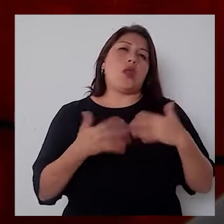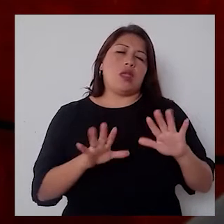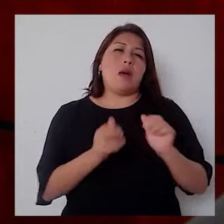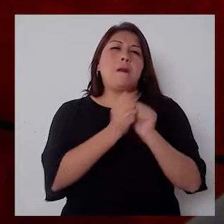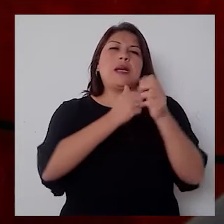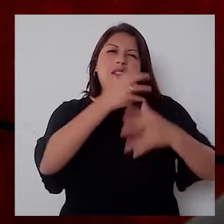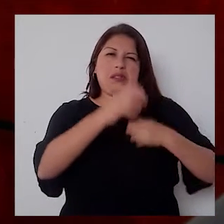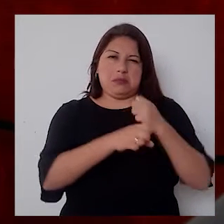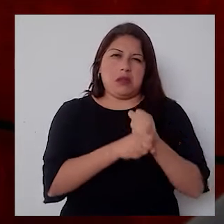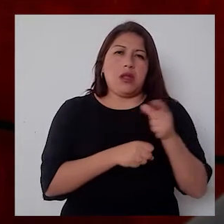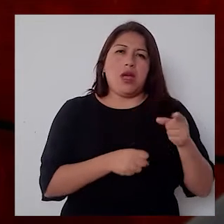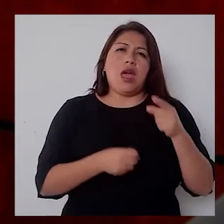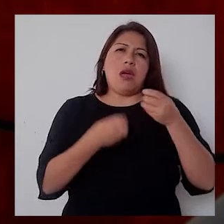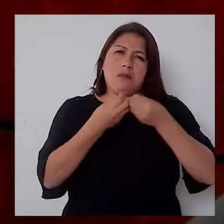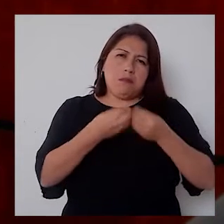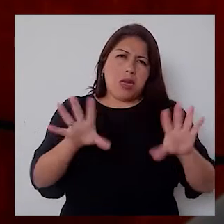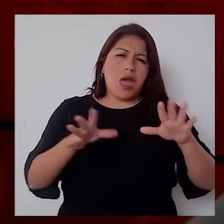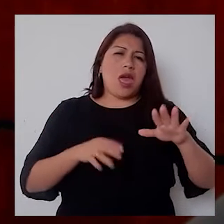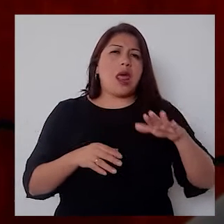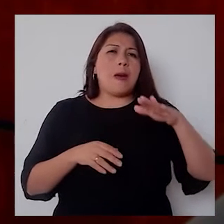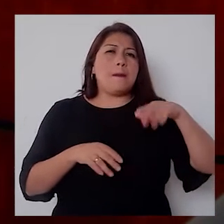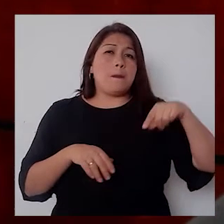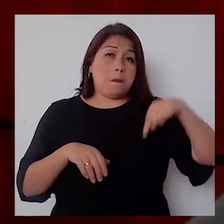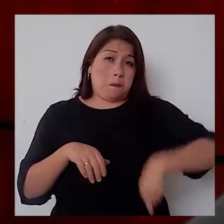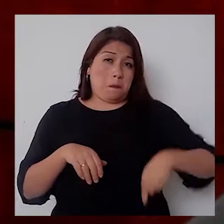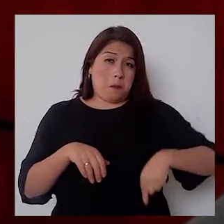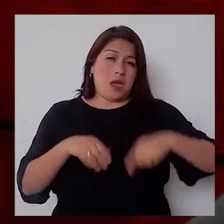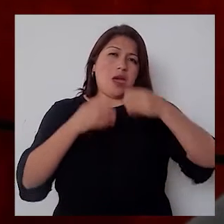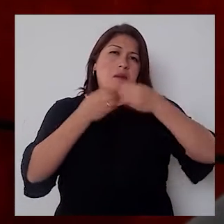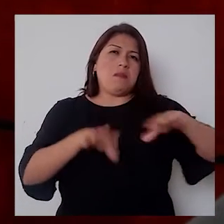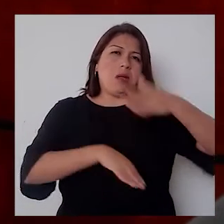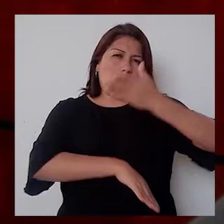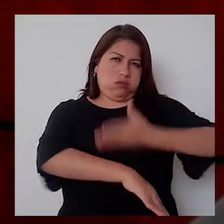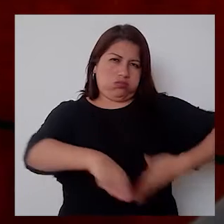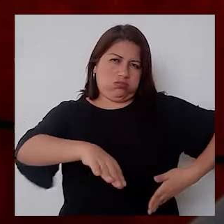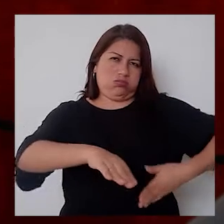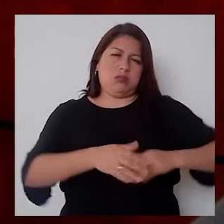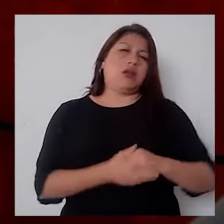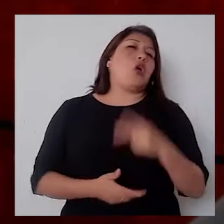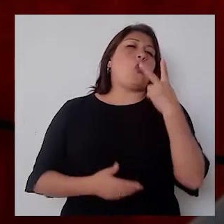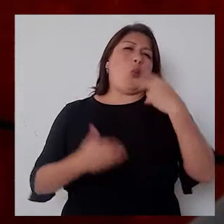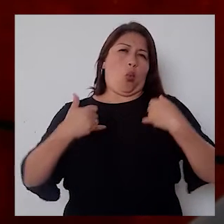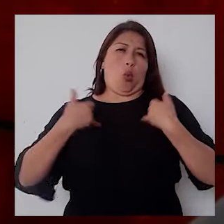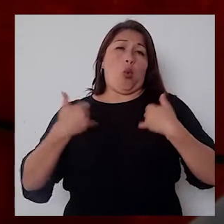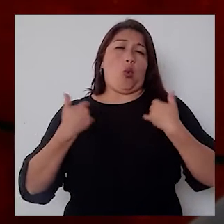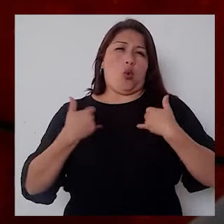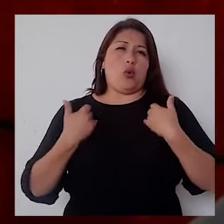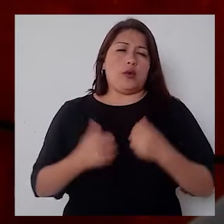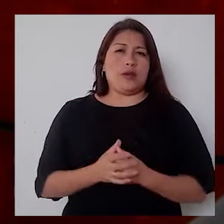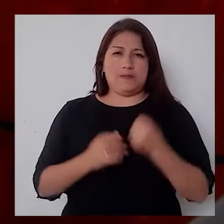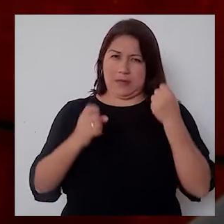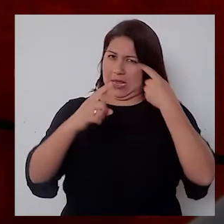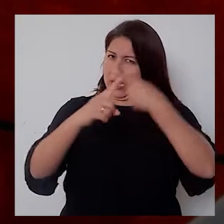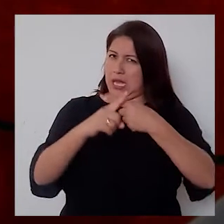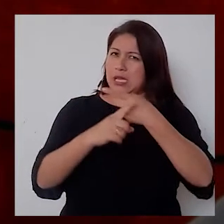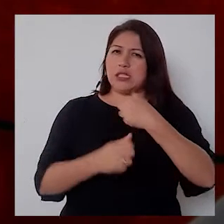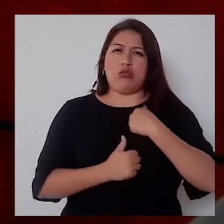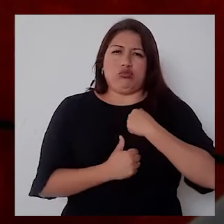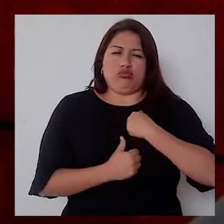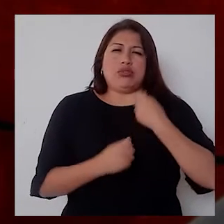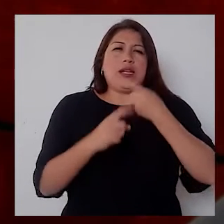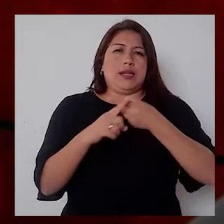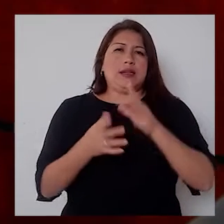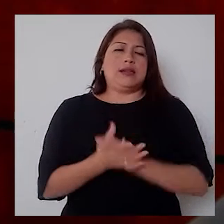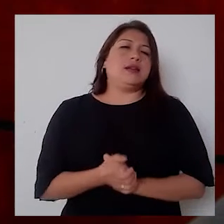en un enfrentamiento terrorista en el Brahen. Son dos jóvenes, muchachos, que ahora son héroes de la